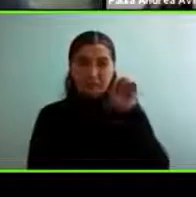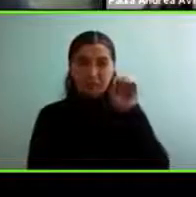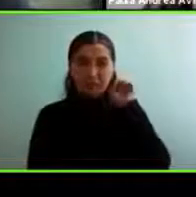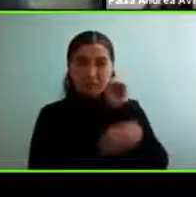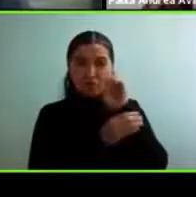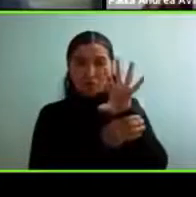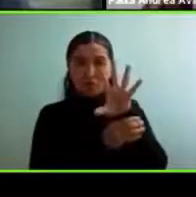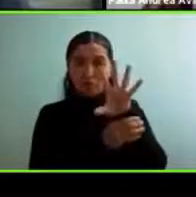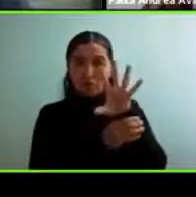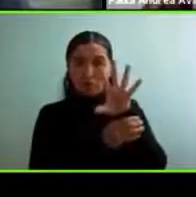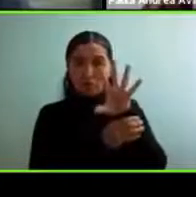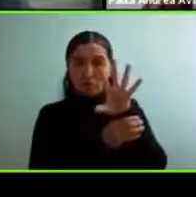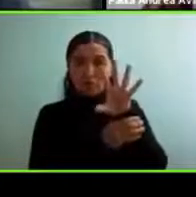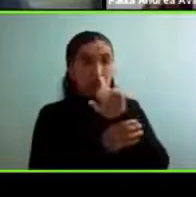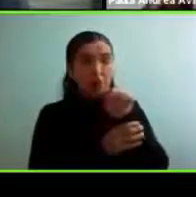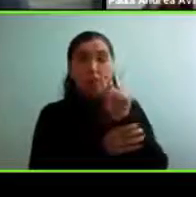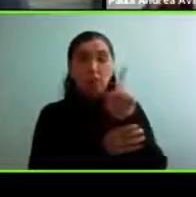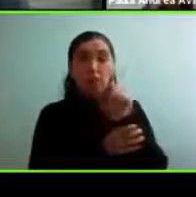No se ve todavía.